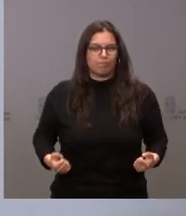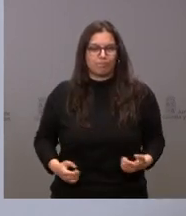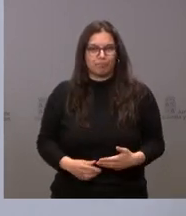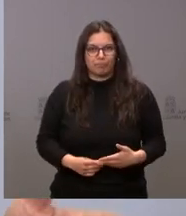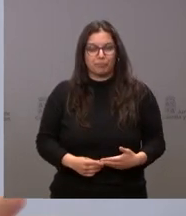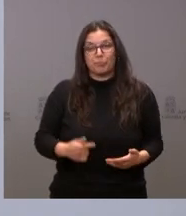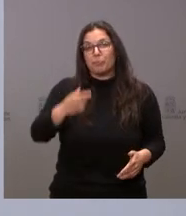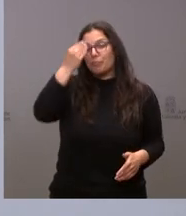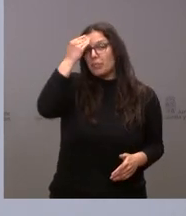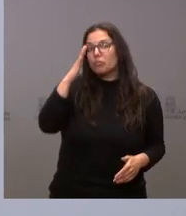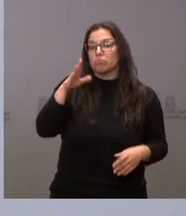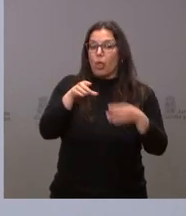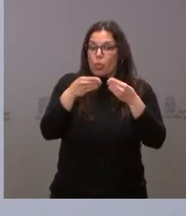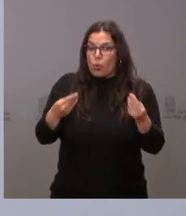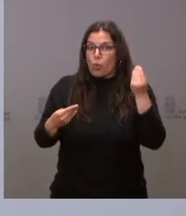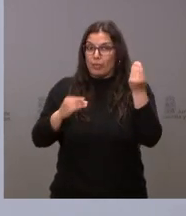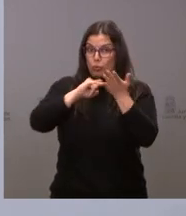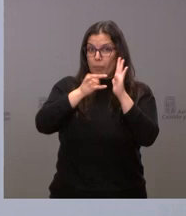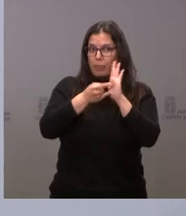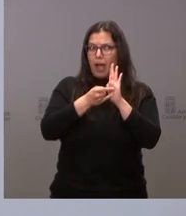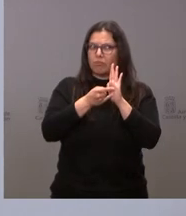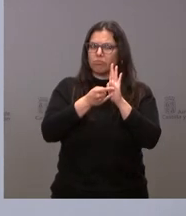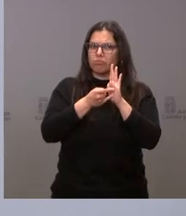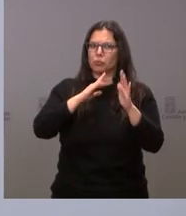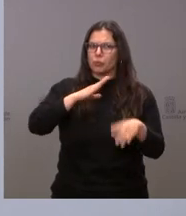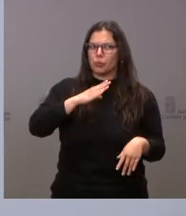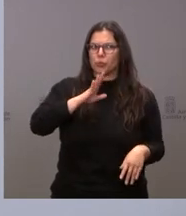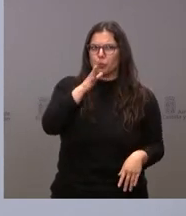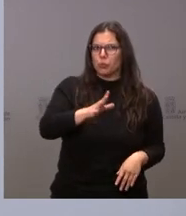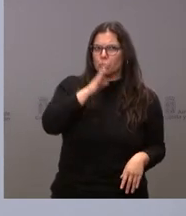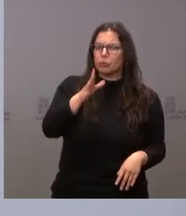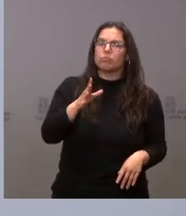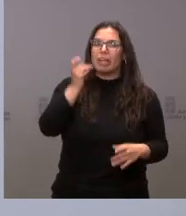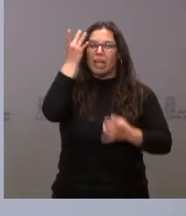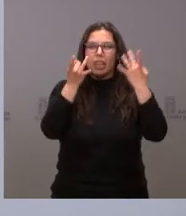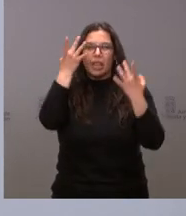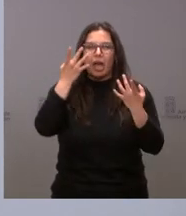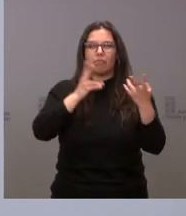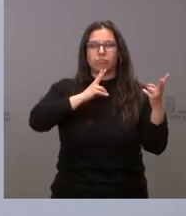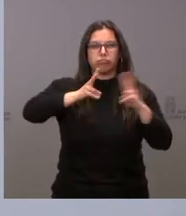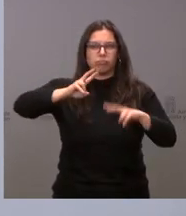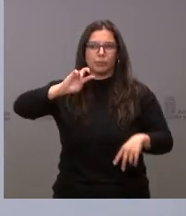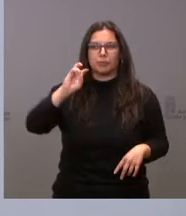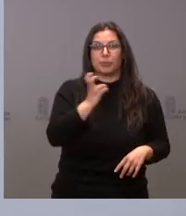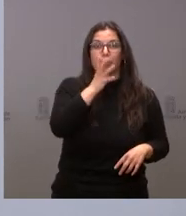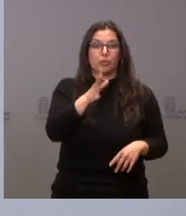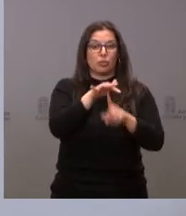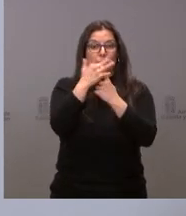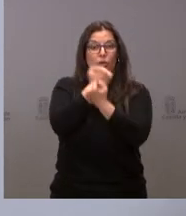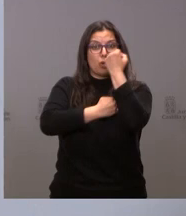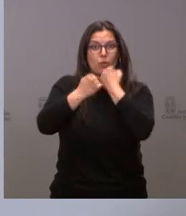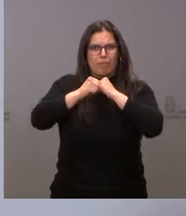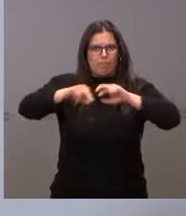Yo creo que es un documento ambicioso de iniciativas de respuesta ante el agravamiento de la situación